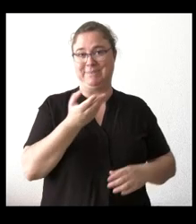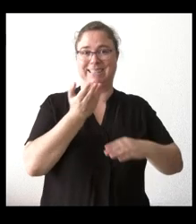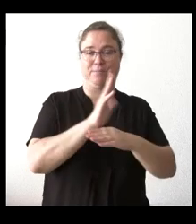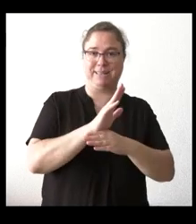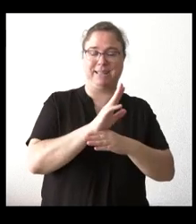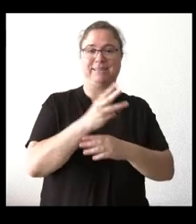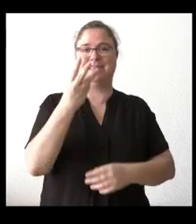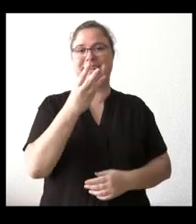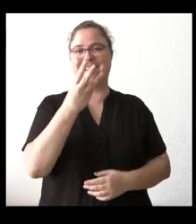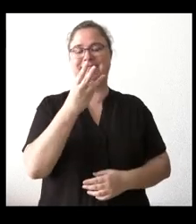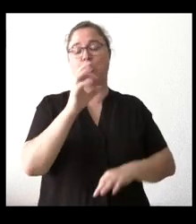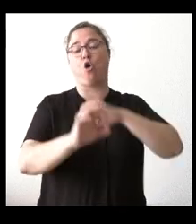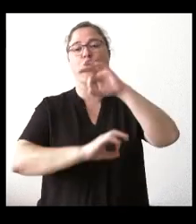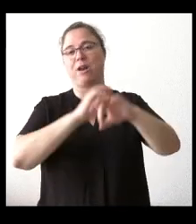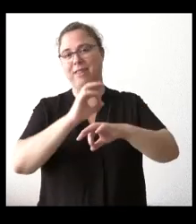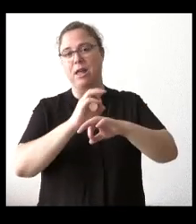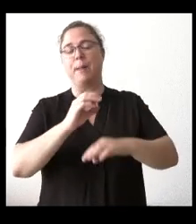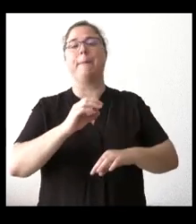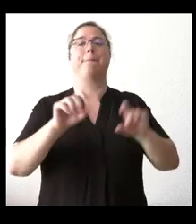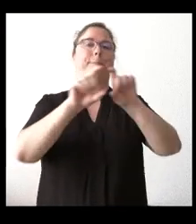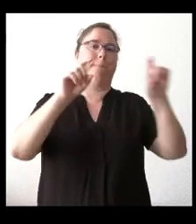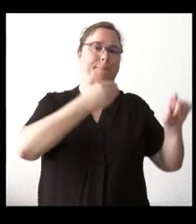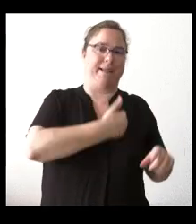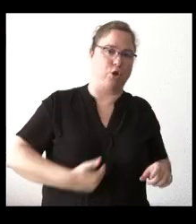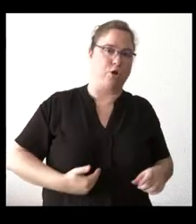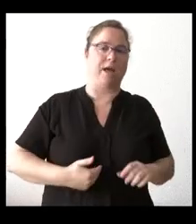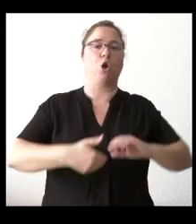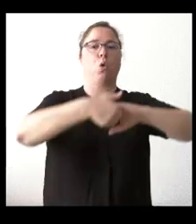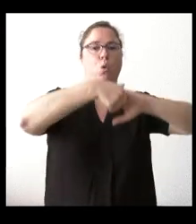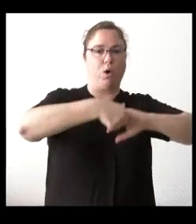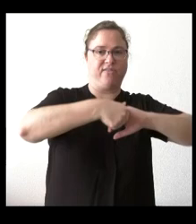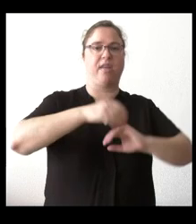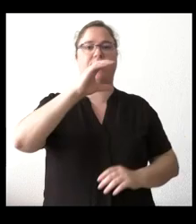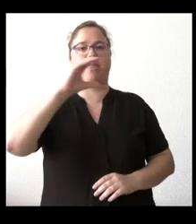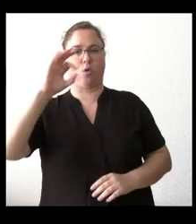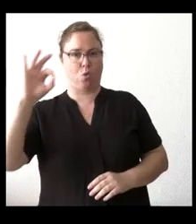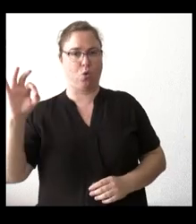tres organizaciones de la patronal, UGT y comisiones